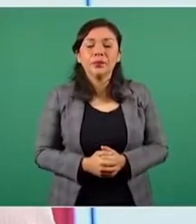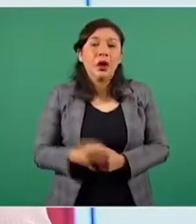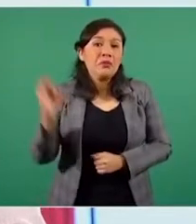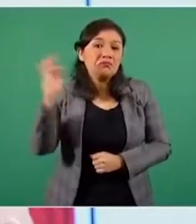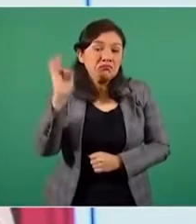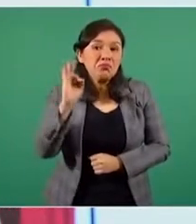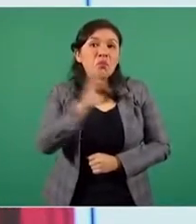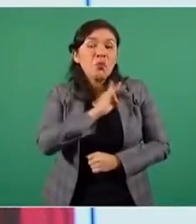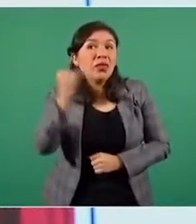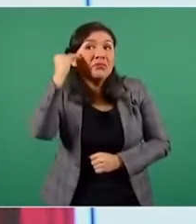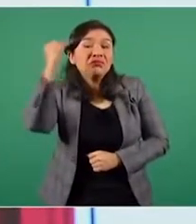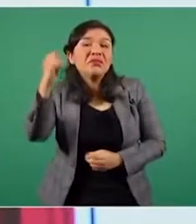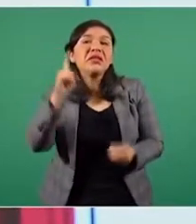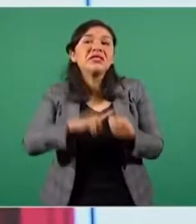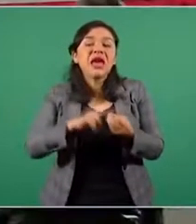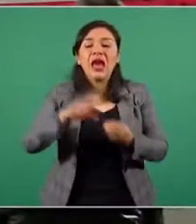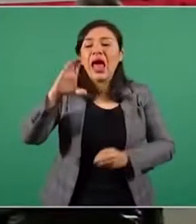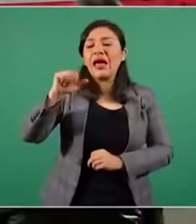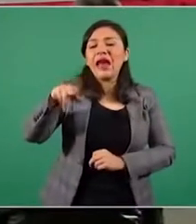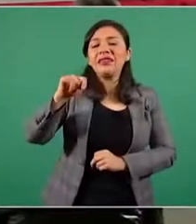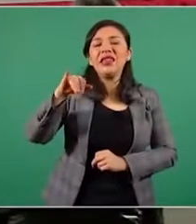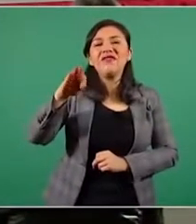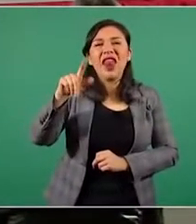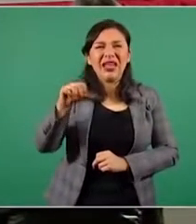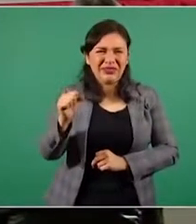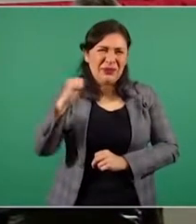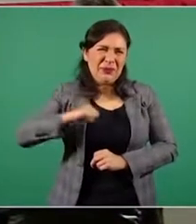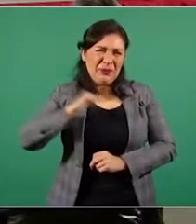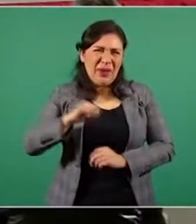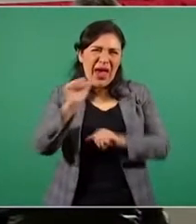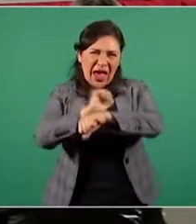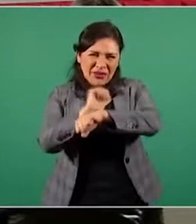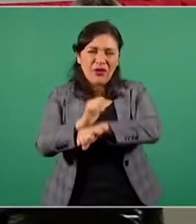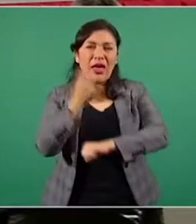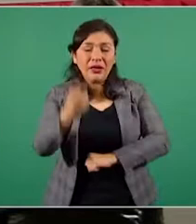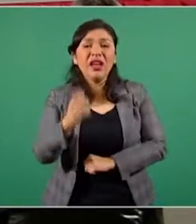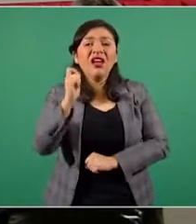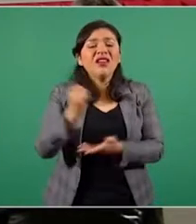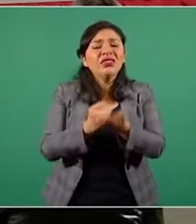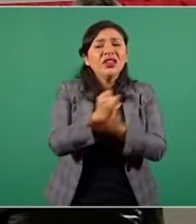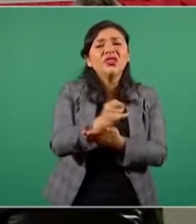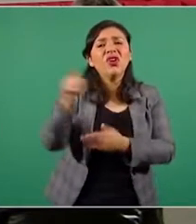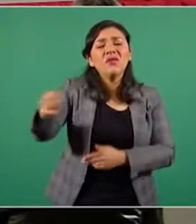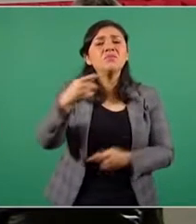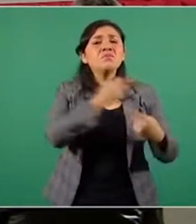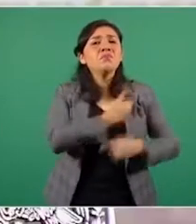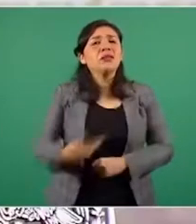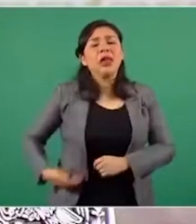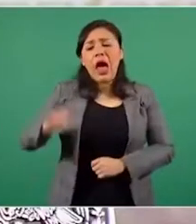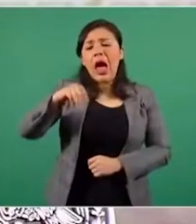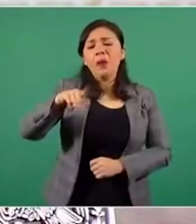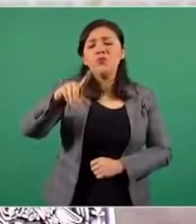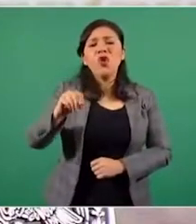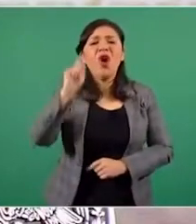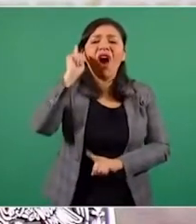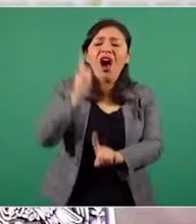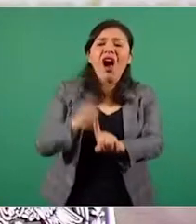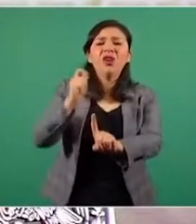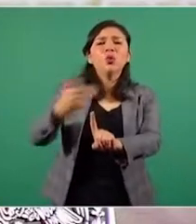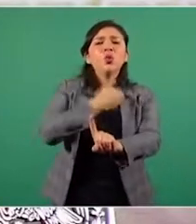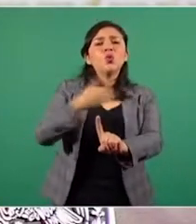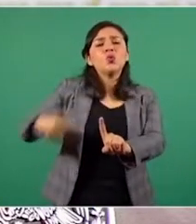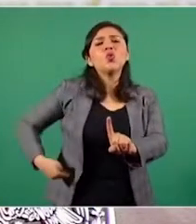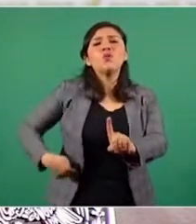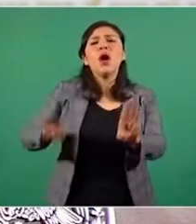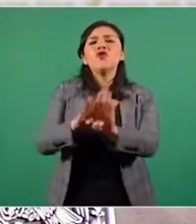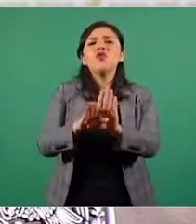sido ideada por Cantinflas, son decisiones del presidente López Obrador al que acusa de montar una parodia del